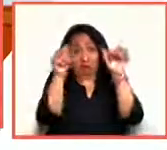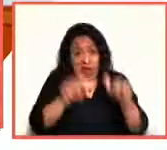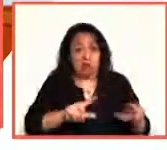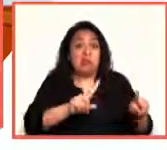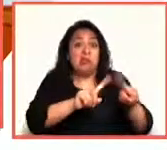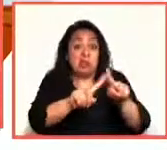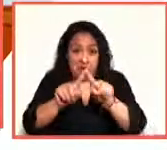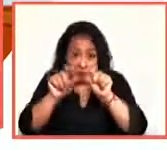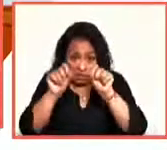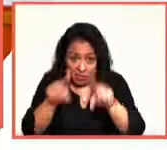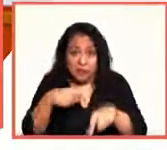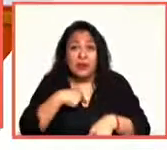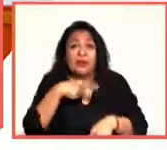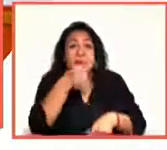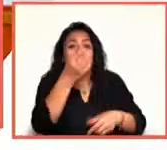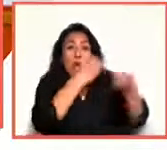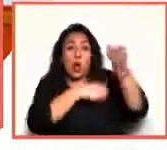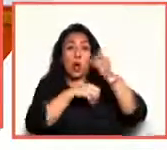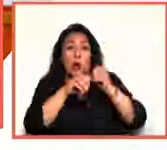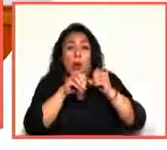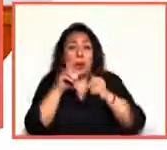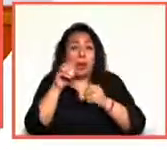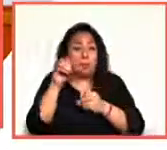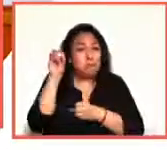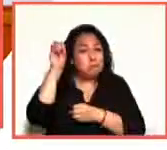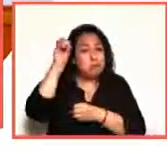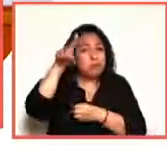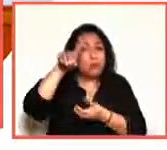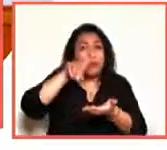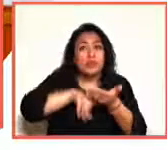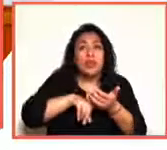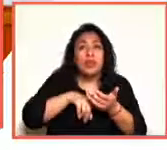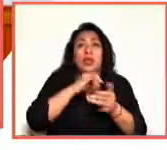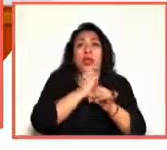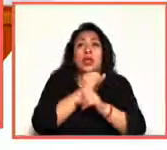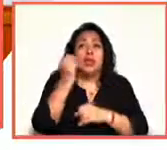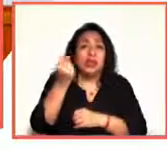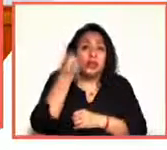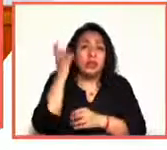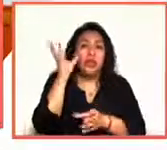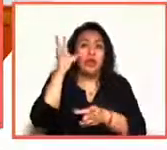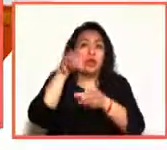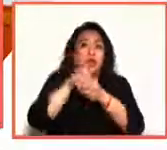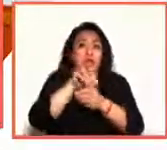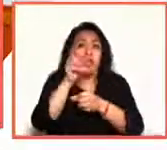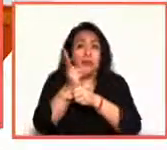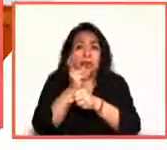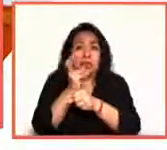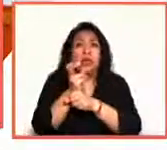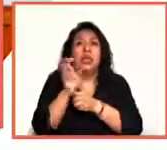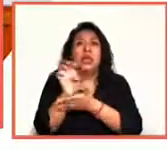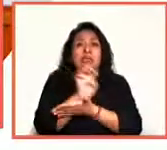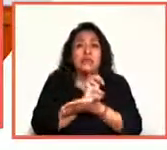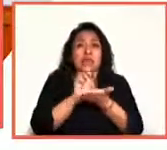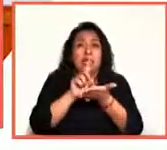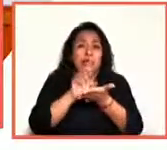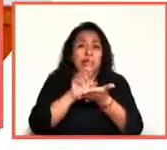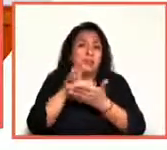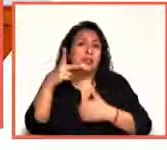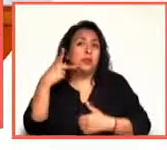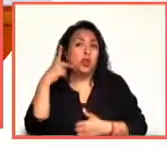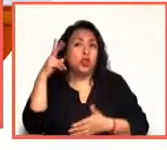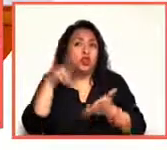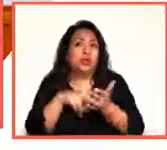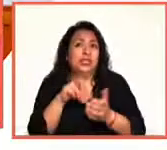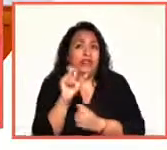Esta obra se transmitirá de forma virtual en el marco del Seminario de la Inclusión a la Interpelación, Escena, Discapacidad y Política 2021,